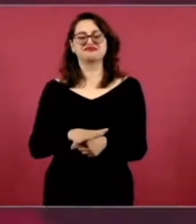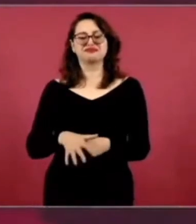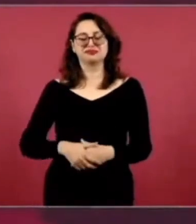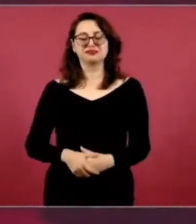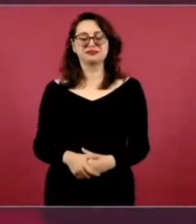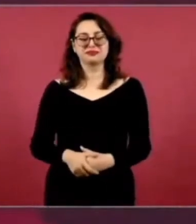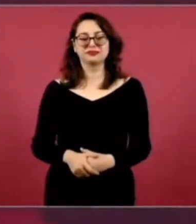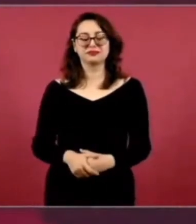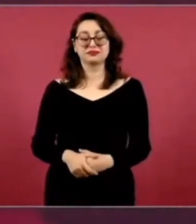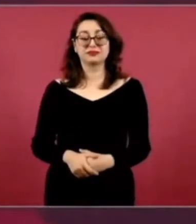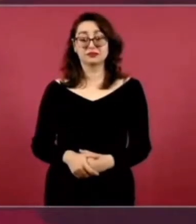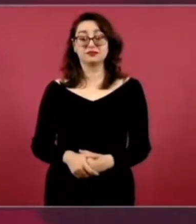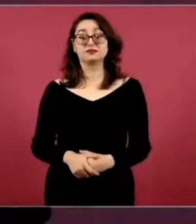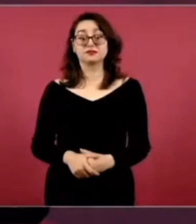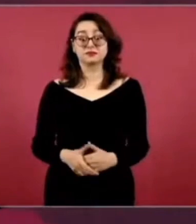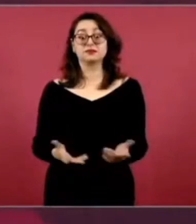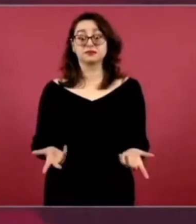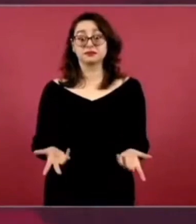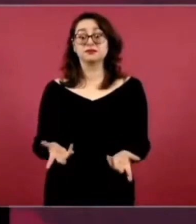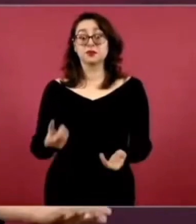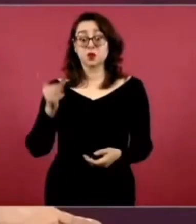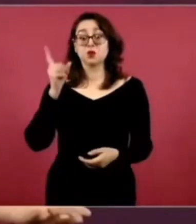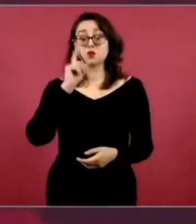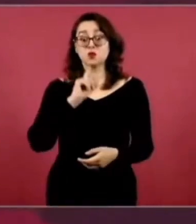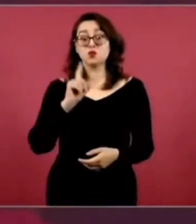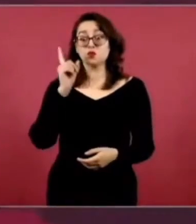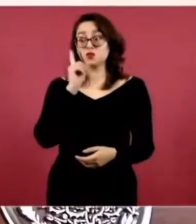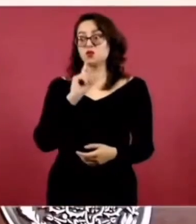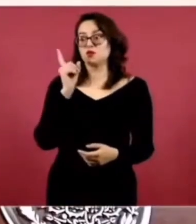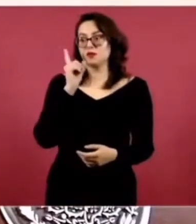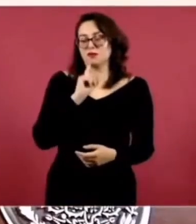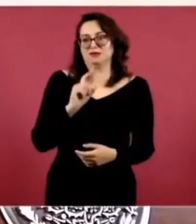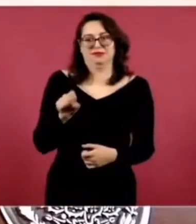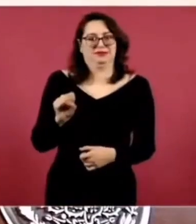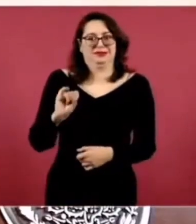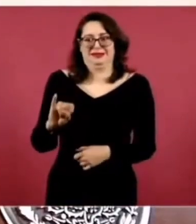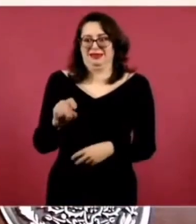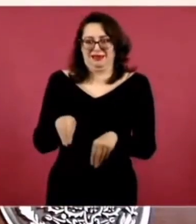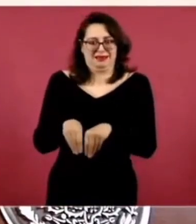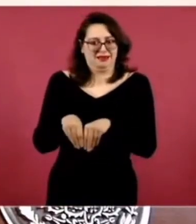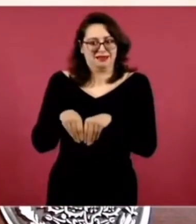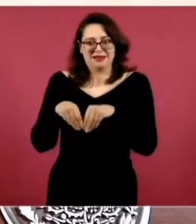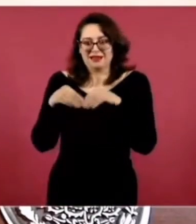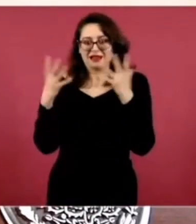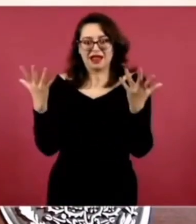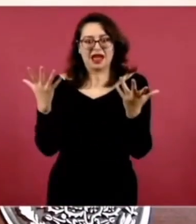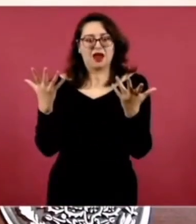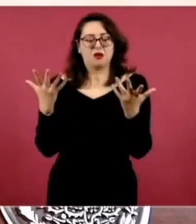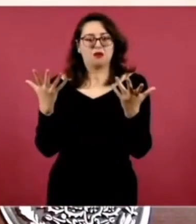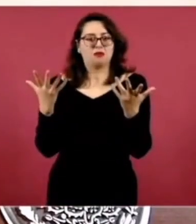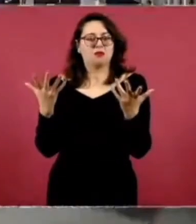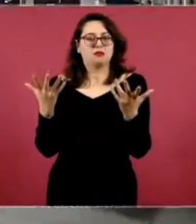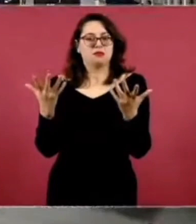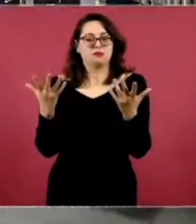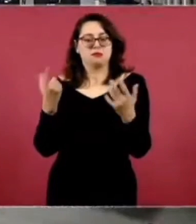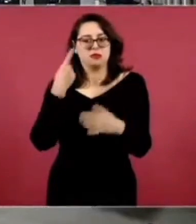Y lo de las mujeres, pues, son más ya que los hombres